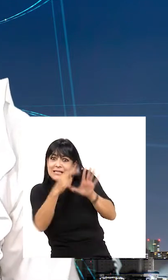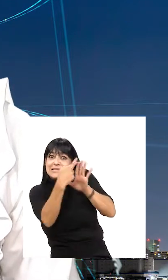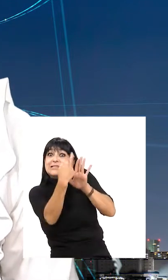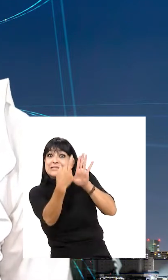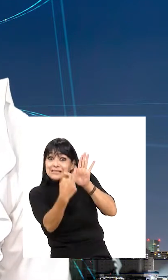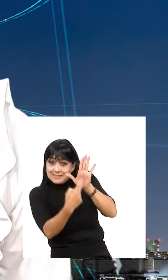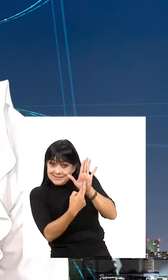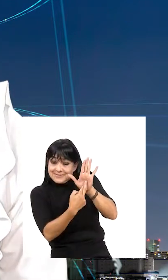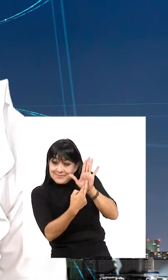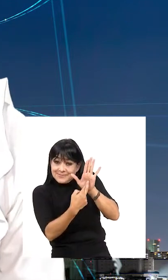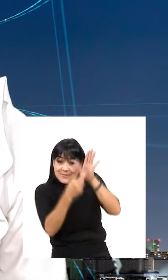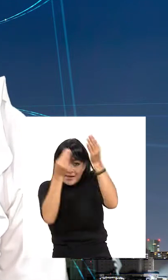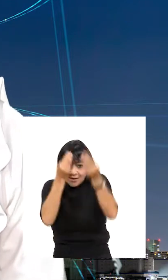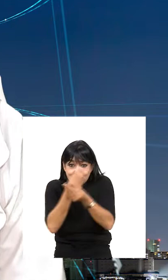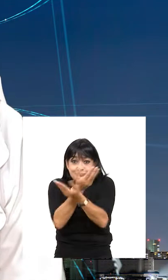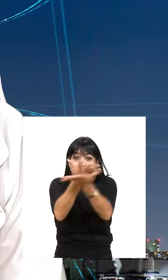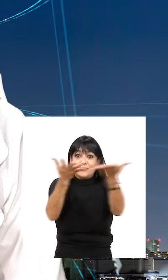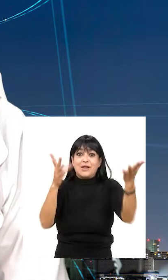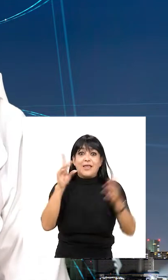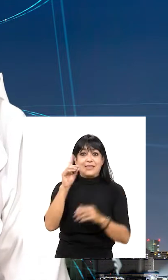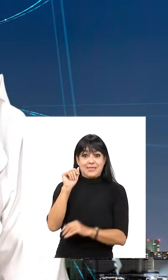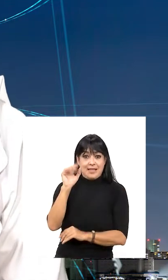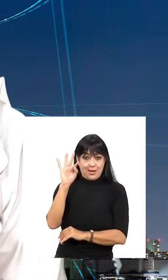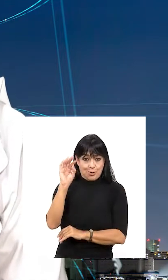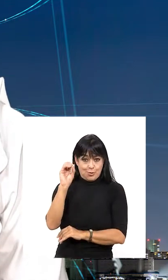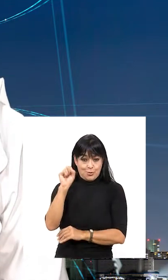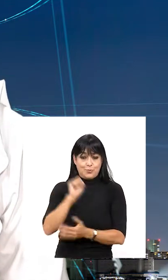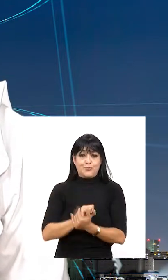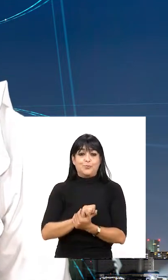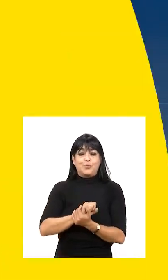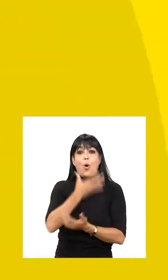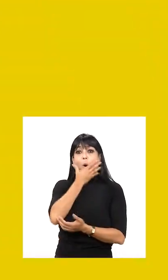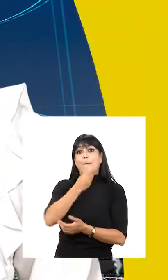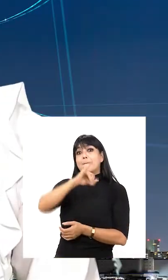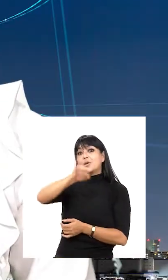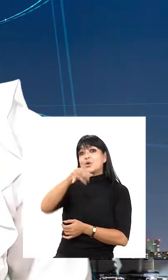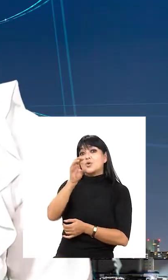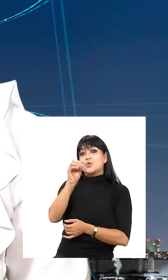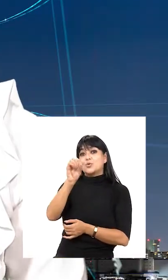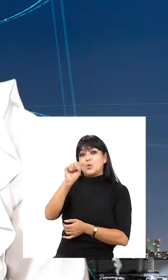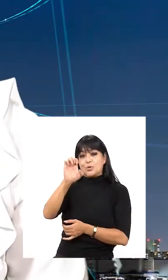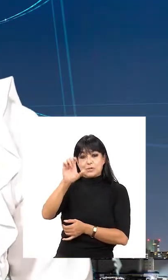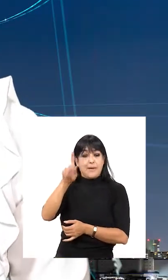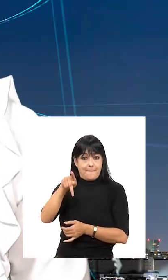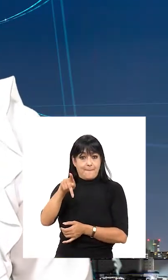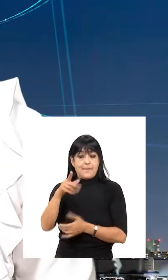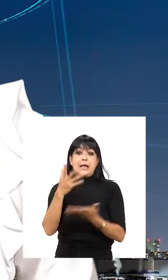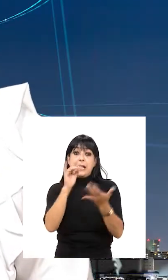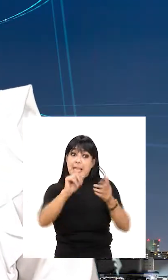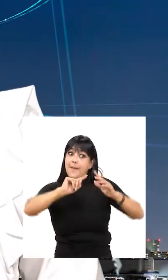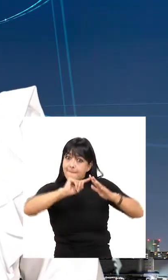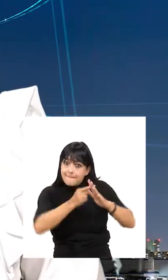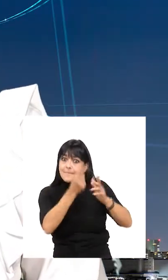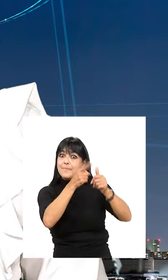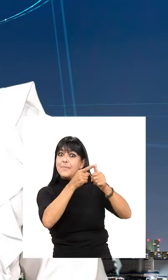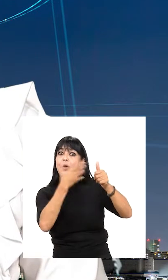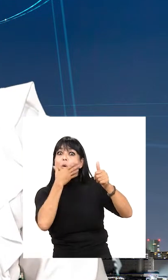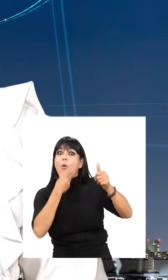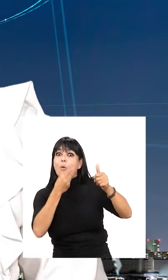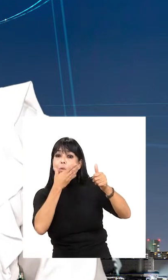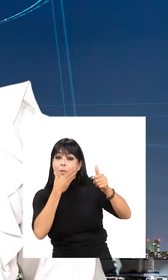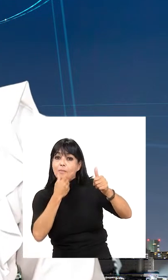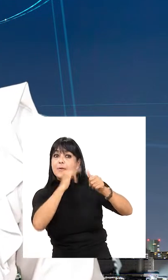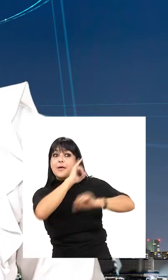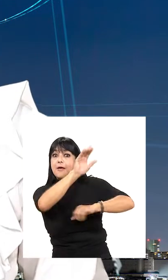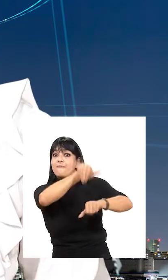utilizaban diferentes protocolos para transmitir datos. Joseph Robnet es considerado uno de los